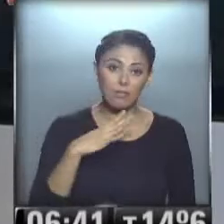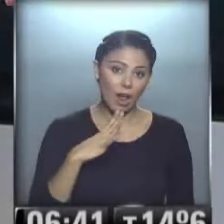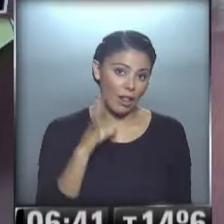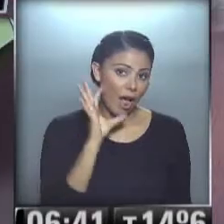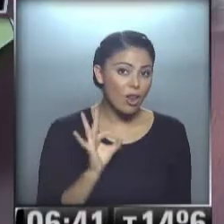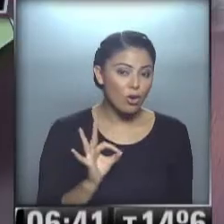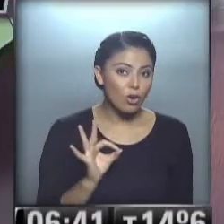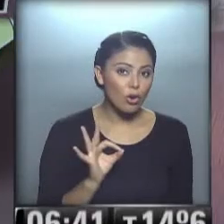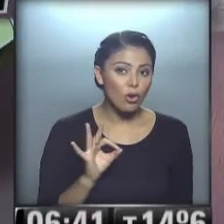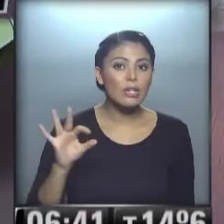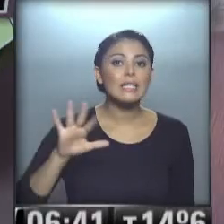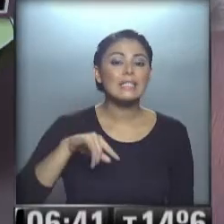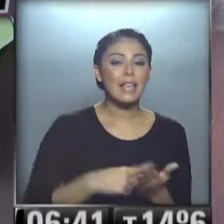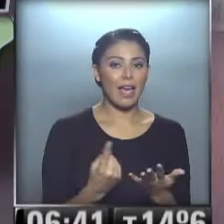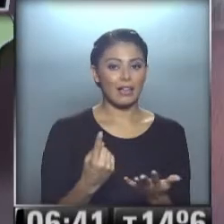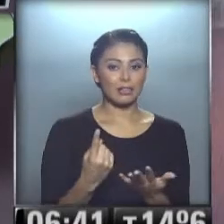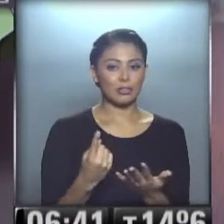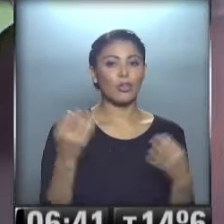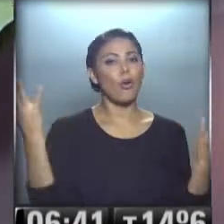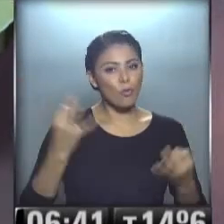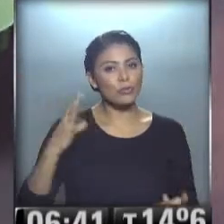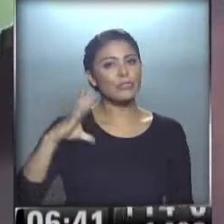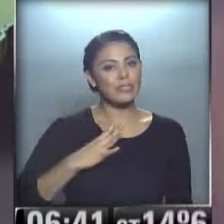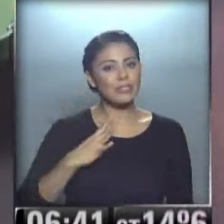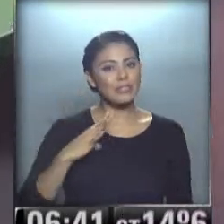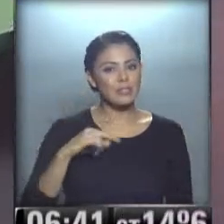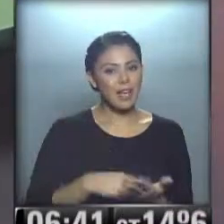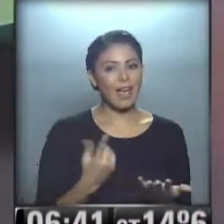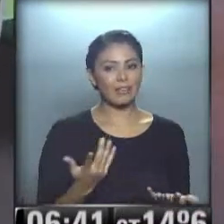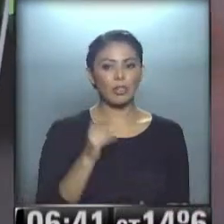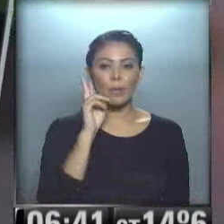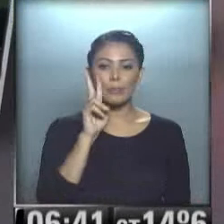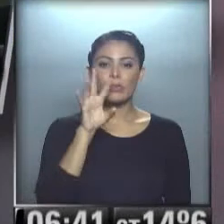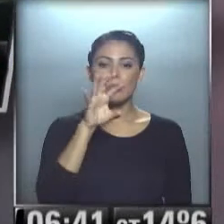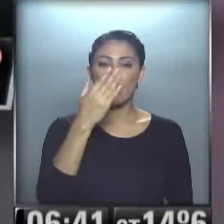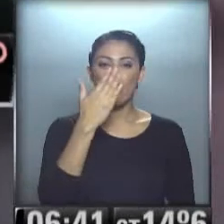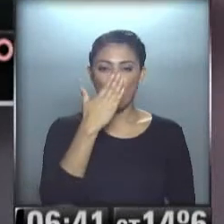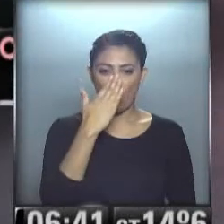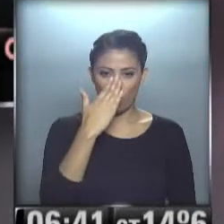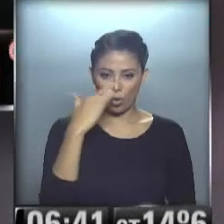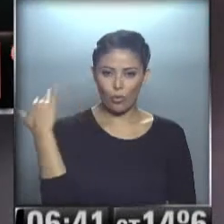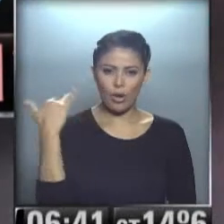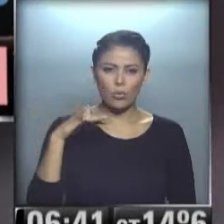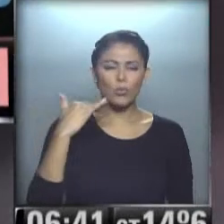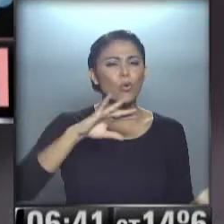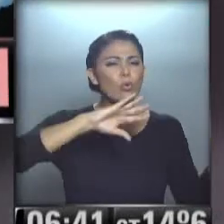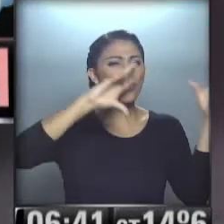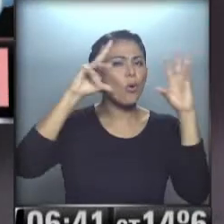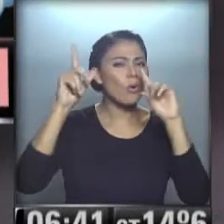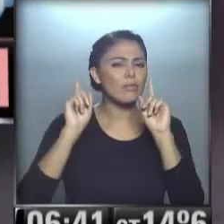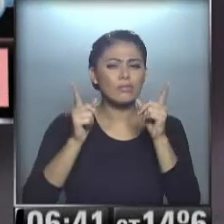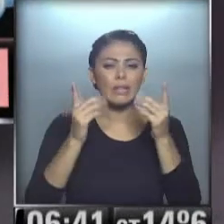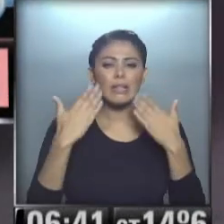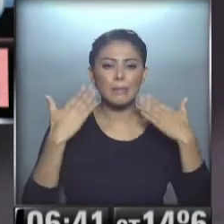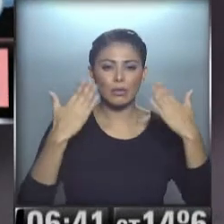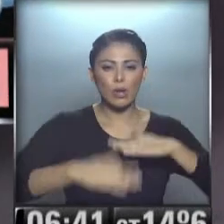algo... ...la zona central... ...nada menos que la zona central... ...fíjense Córdoba... ...ay cuánta nubosidad presente... ...y la